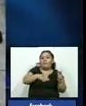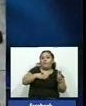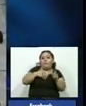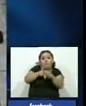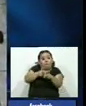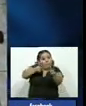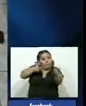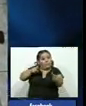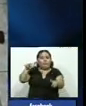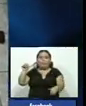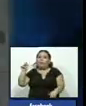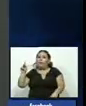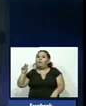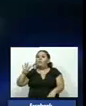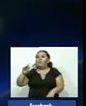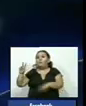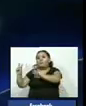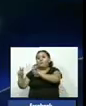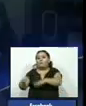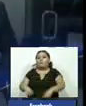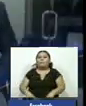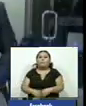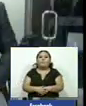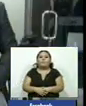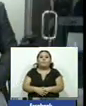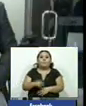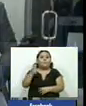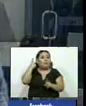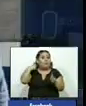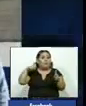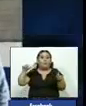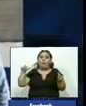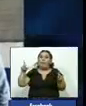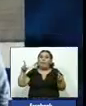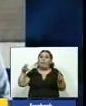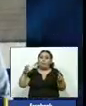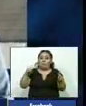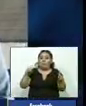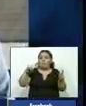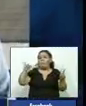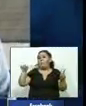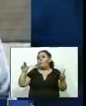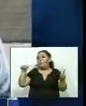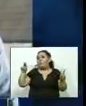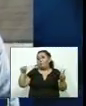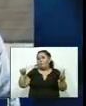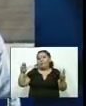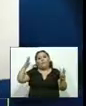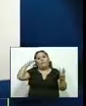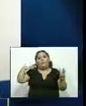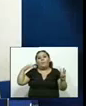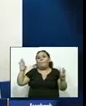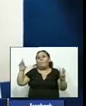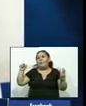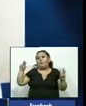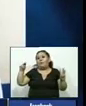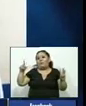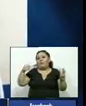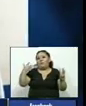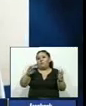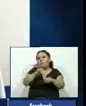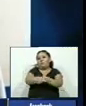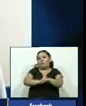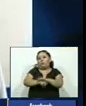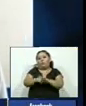AK-47 y un revólver Aldo Giovanni Orellana Juan Carlos Galán y Brenda Marlene Martínez fueron